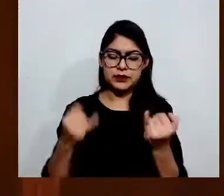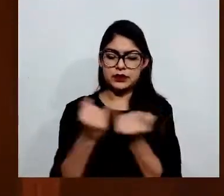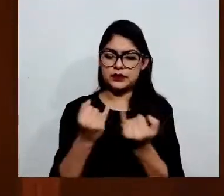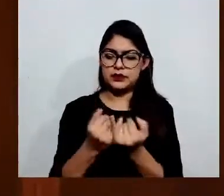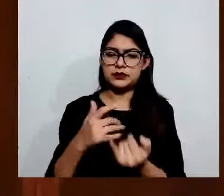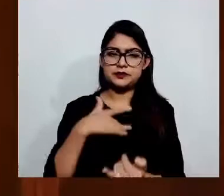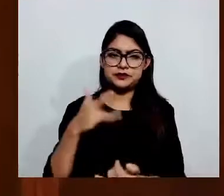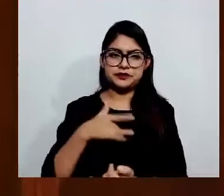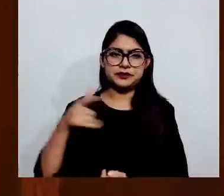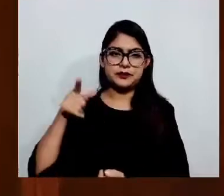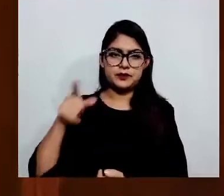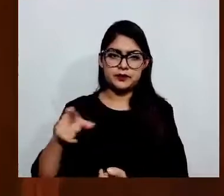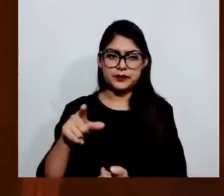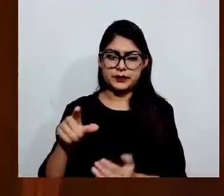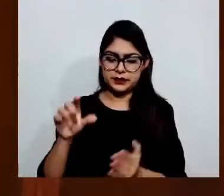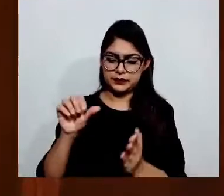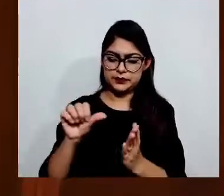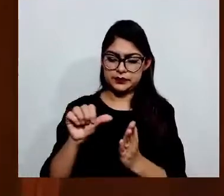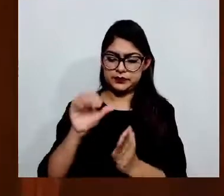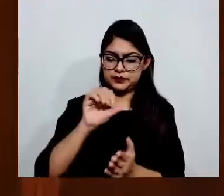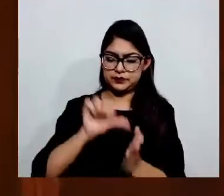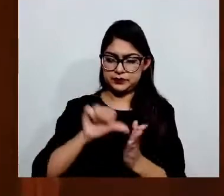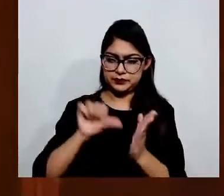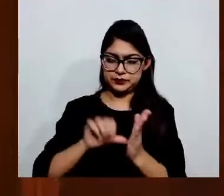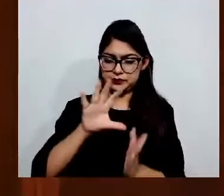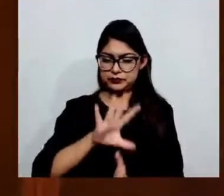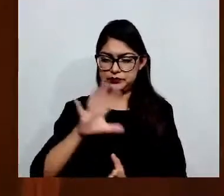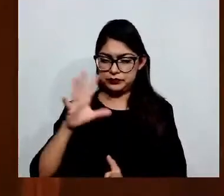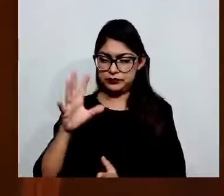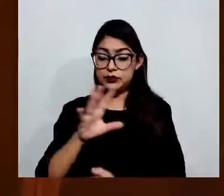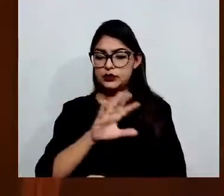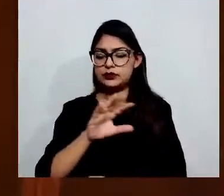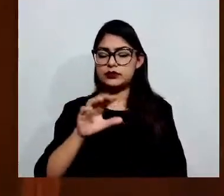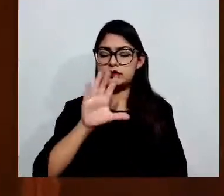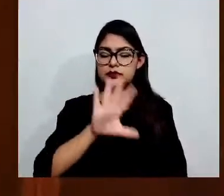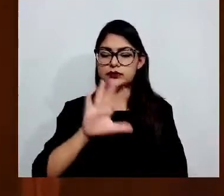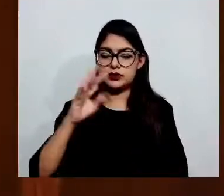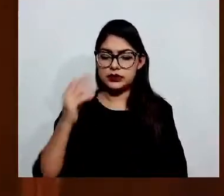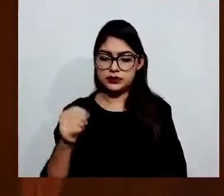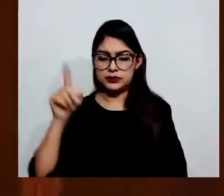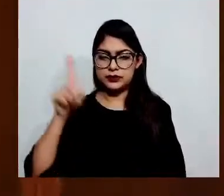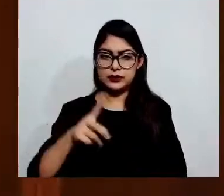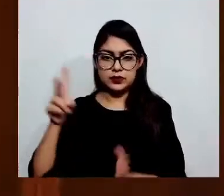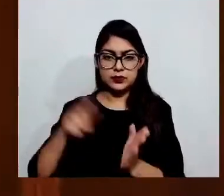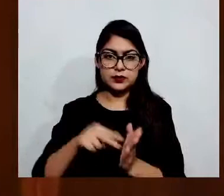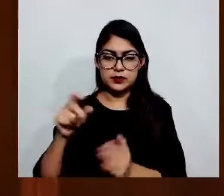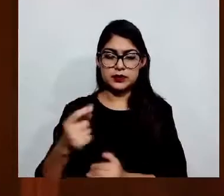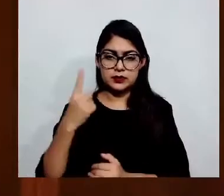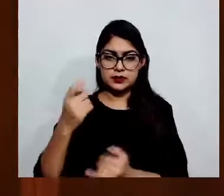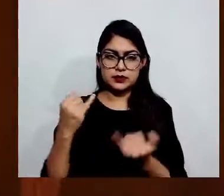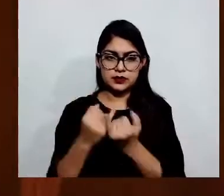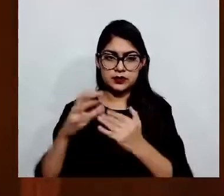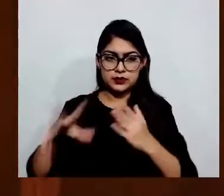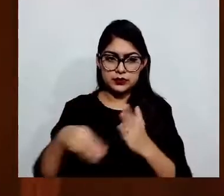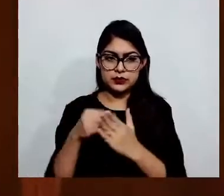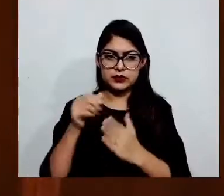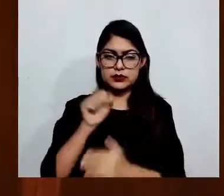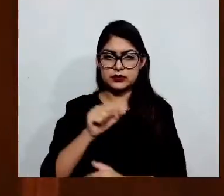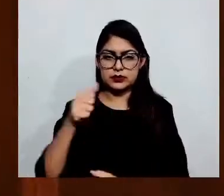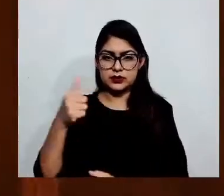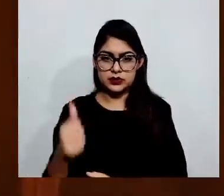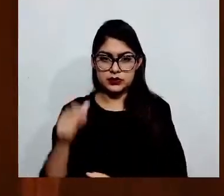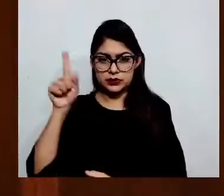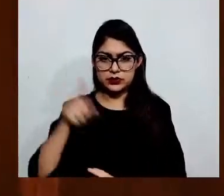diagonal 2021 y su acumulada 66, diagonal 2021. El